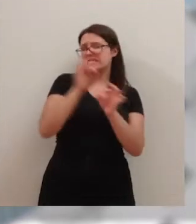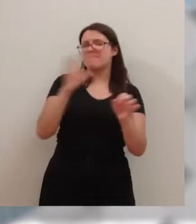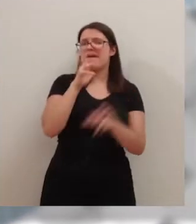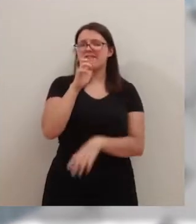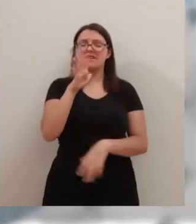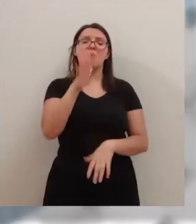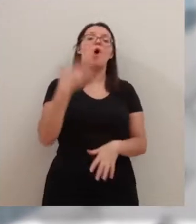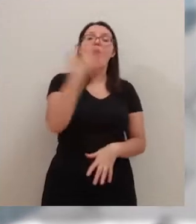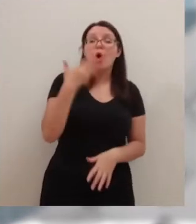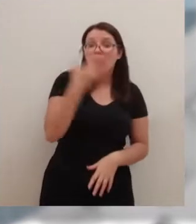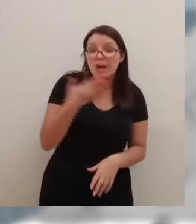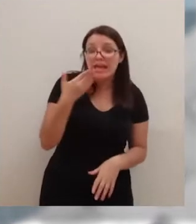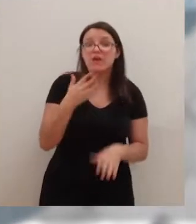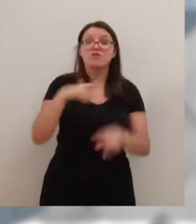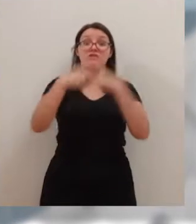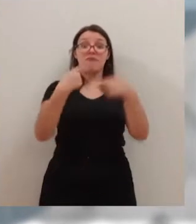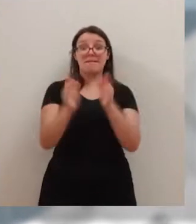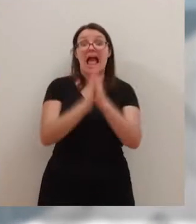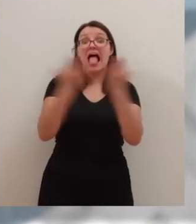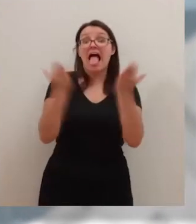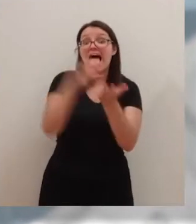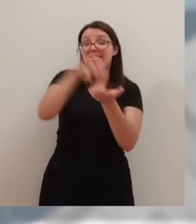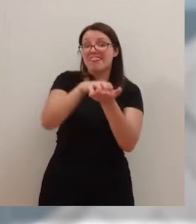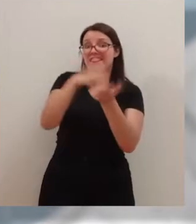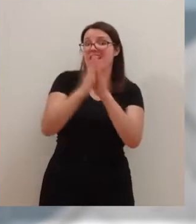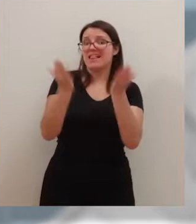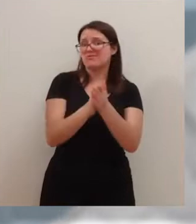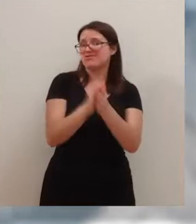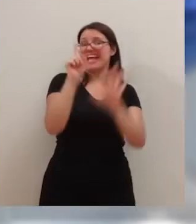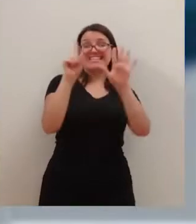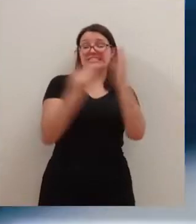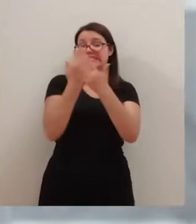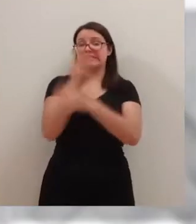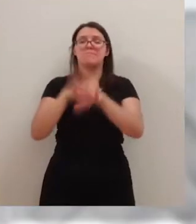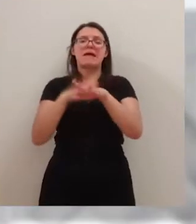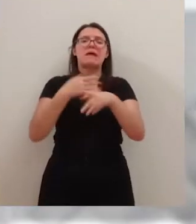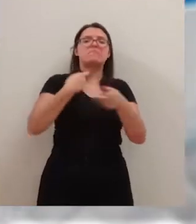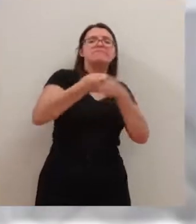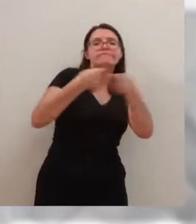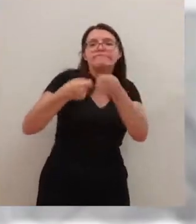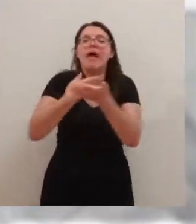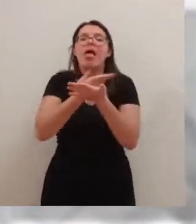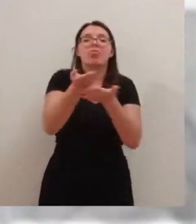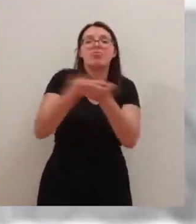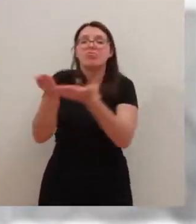ya que los colegios, las familias y las librerías tendrán apenas seis días como mucho para distribuir los libros.